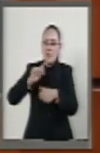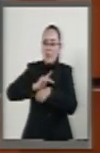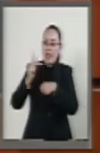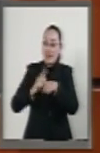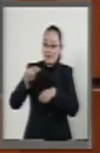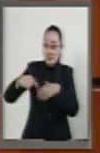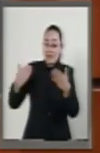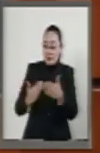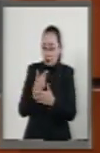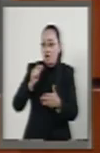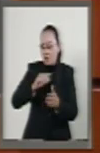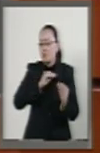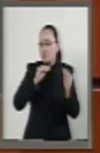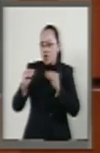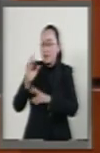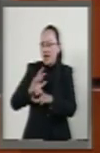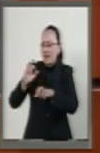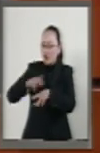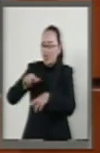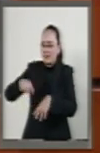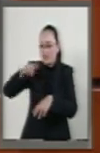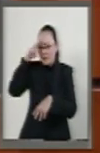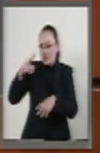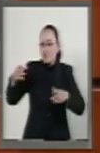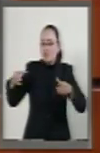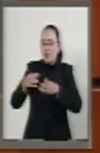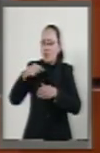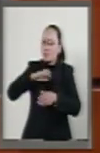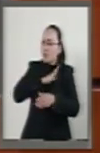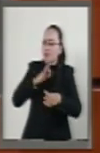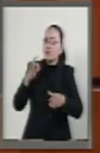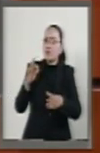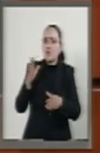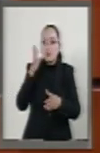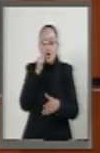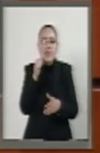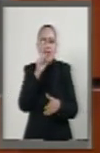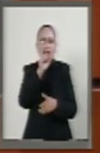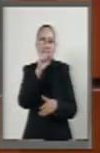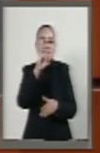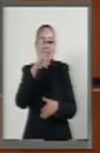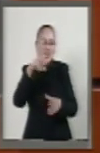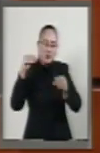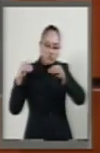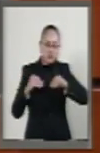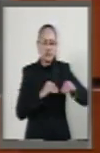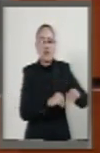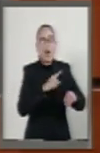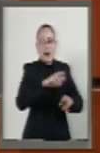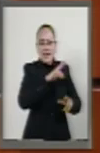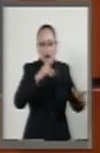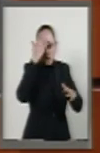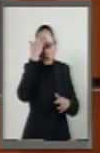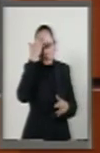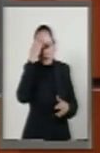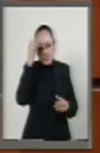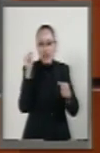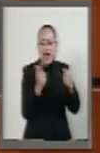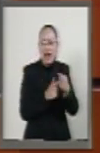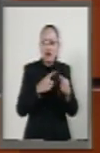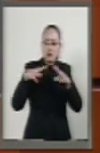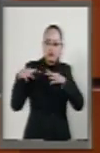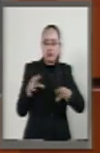ser nacional, excepto en el caso en el que el extranjero pudiera acceder al asilo político o el reconocimiento de la condición de